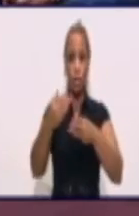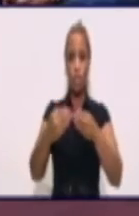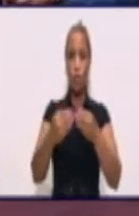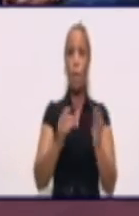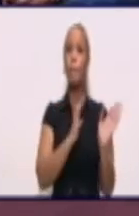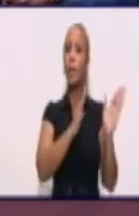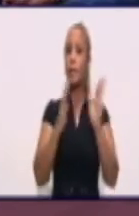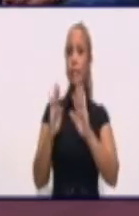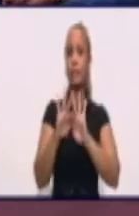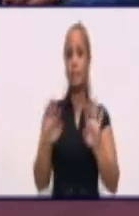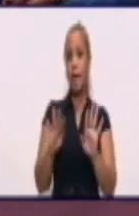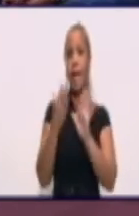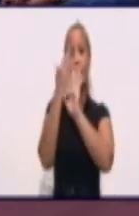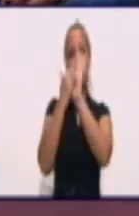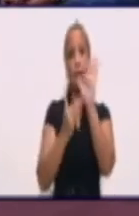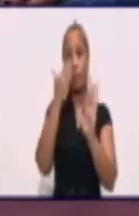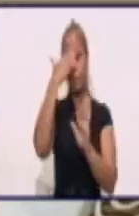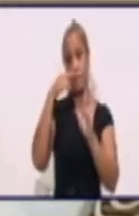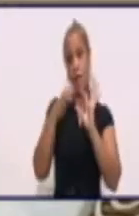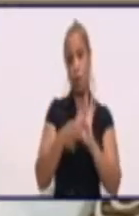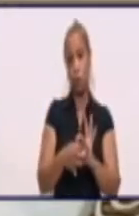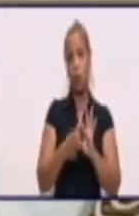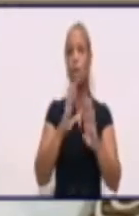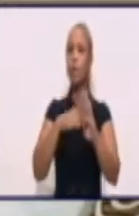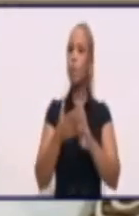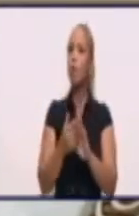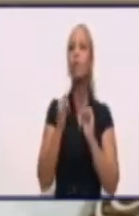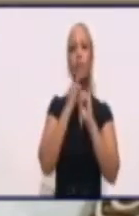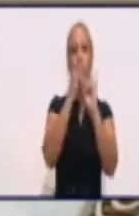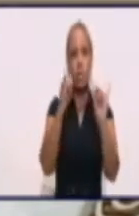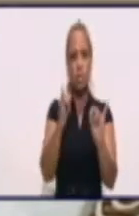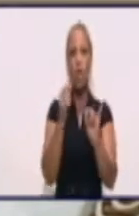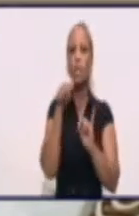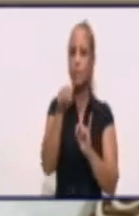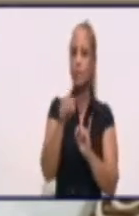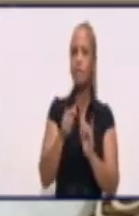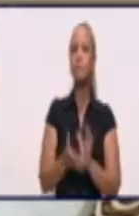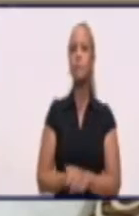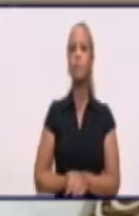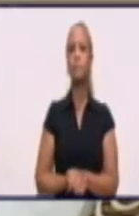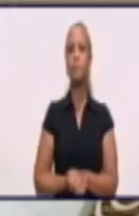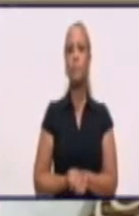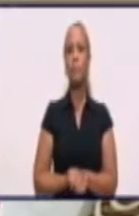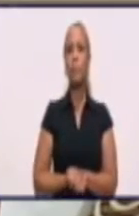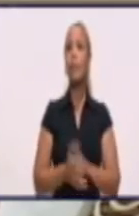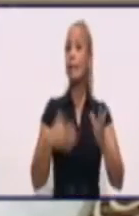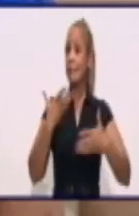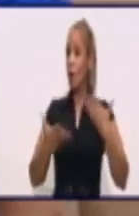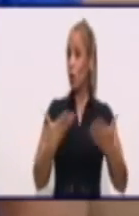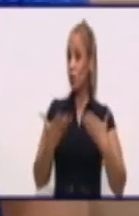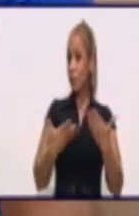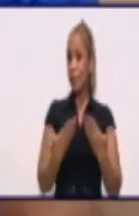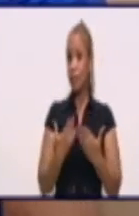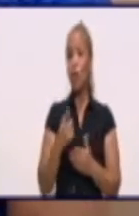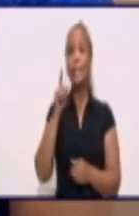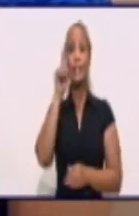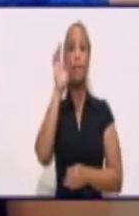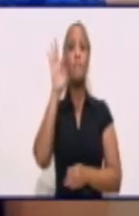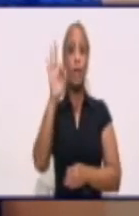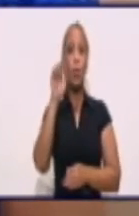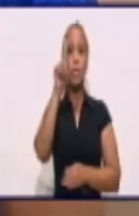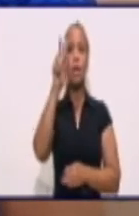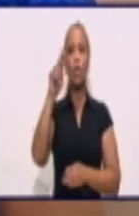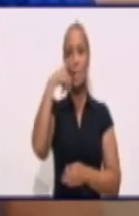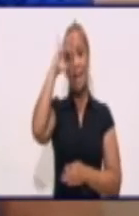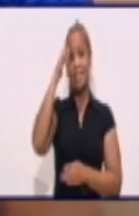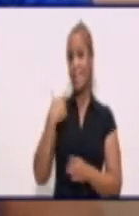partir del mes de agosto. Que también volveremos a dar información más detallada. Claro, Luego aquí. ¿Estás contento de estar en frecuencia? Estoy contento de estar en frecuencia,